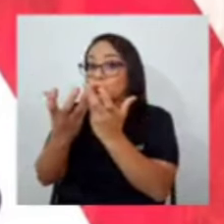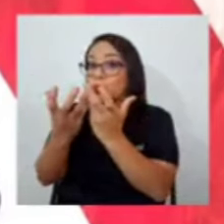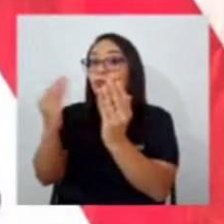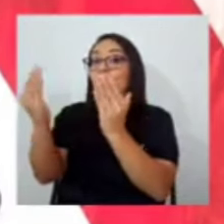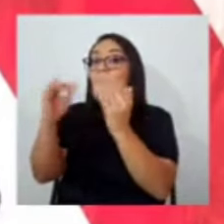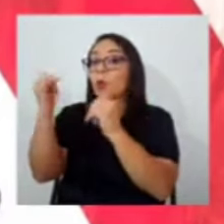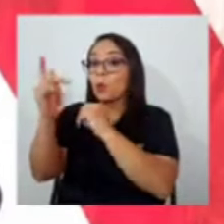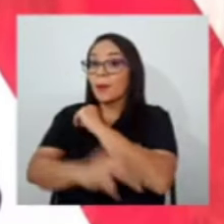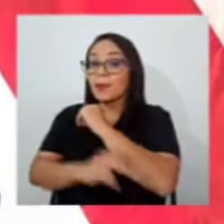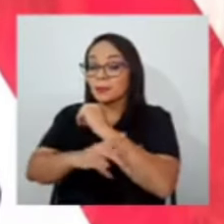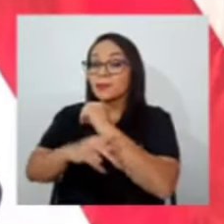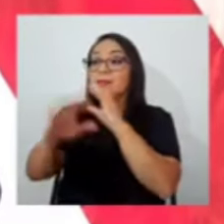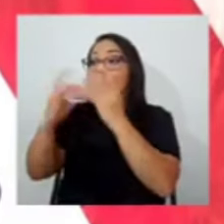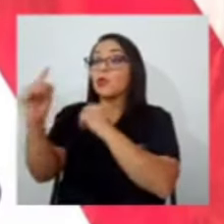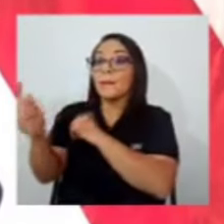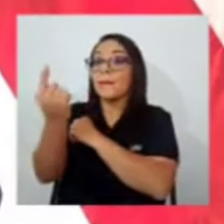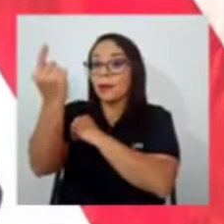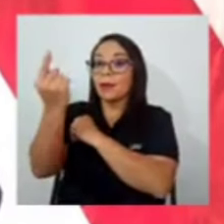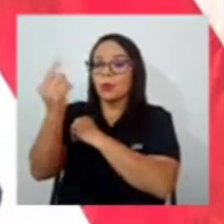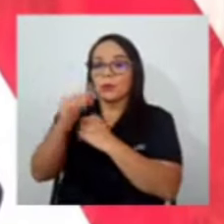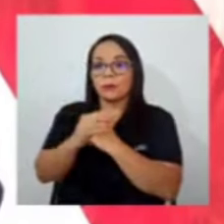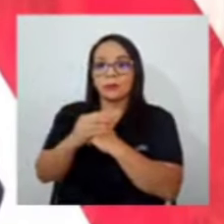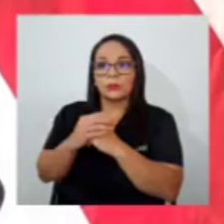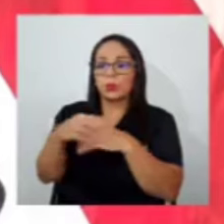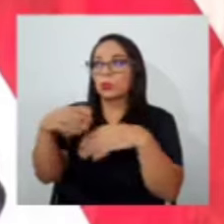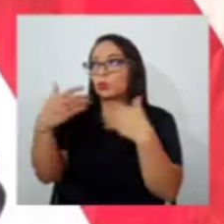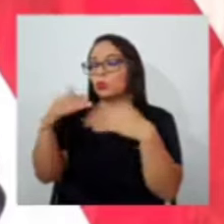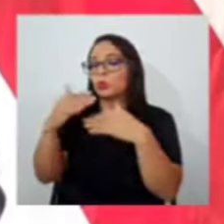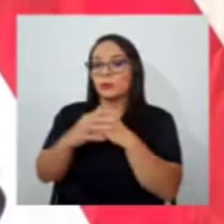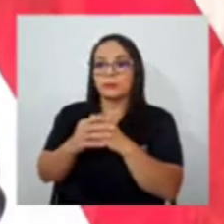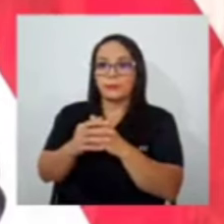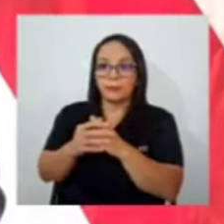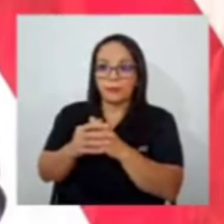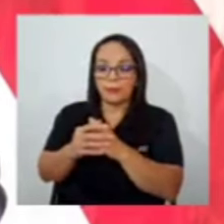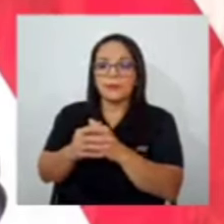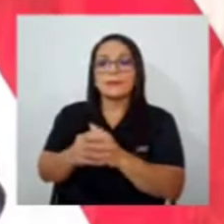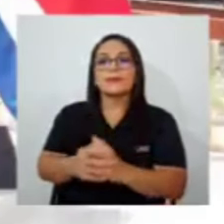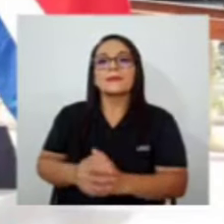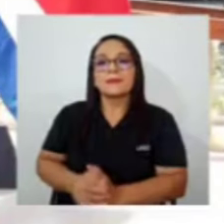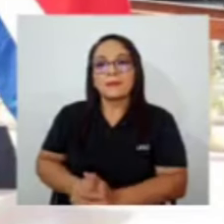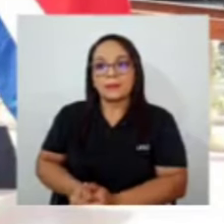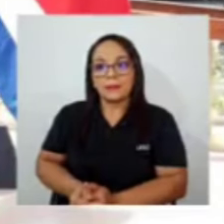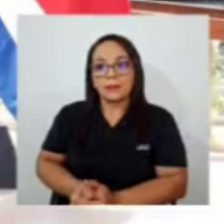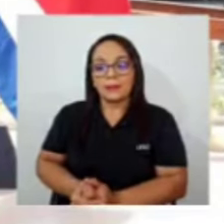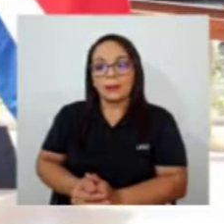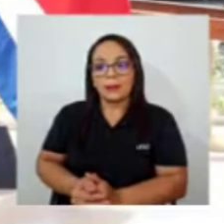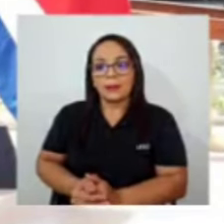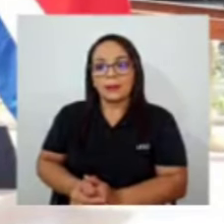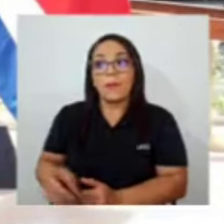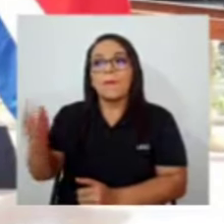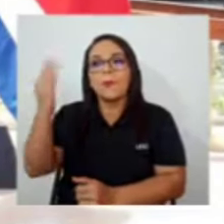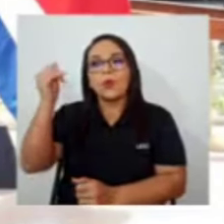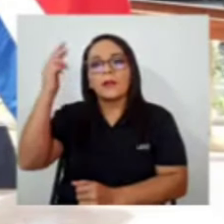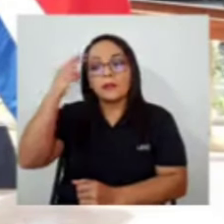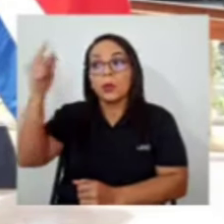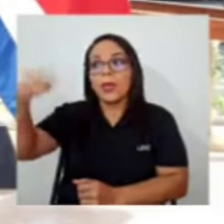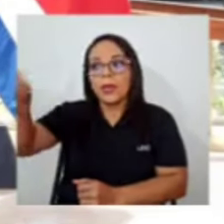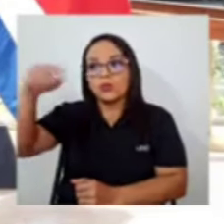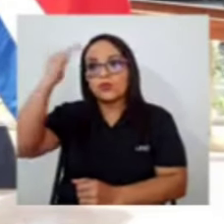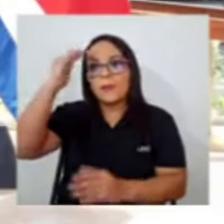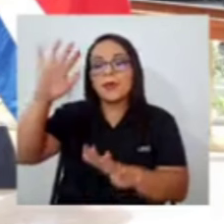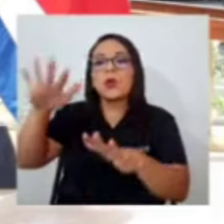bueno, los montos son astronómicos. Simplemente porque supieron extraer gas